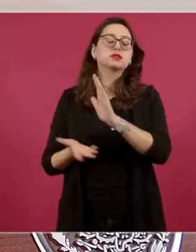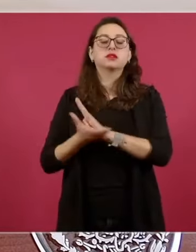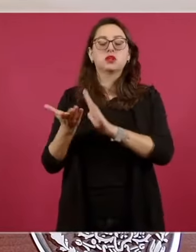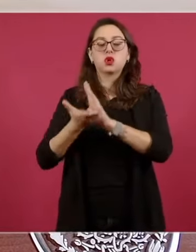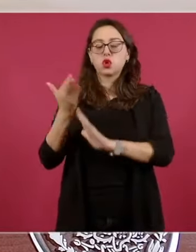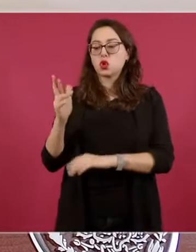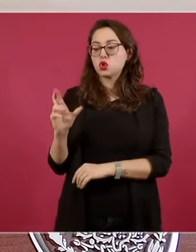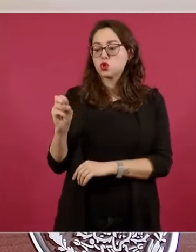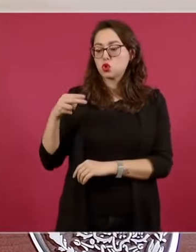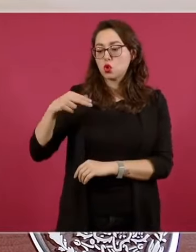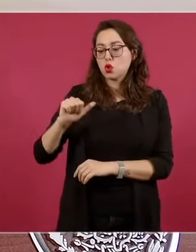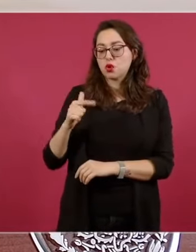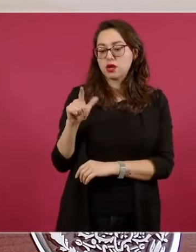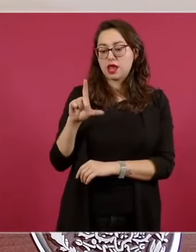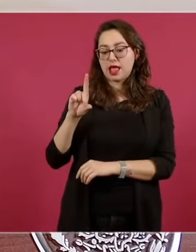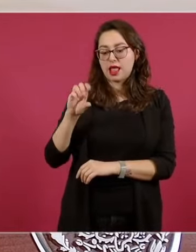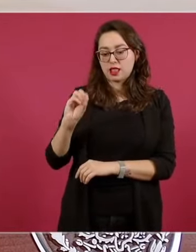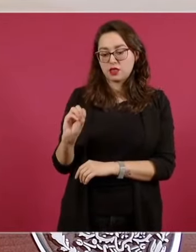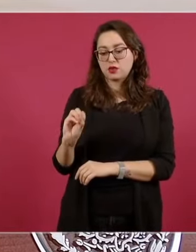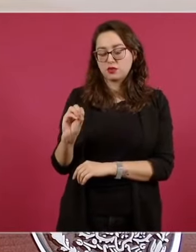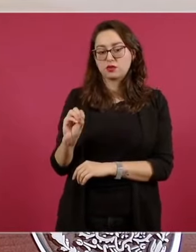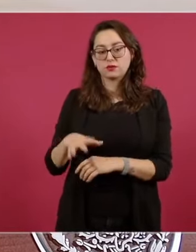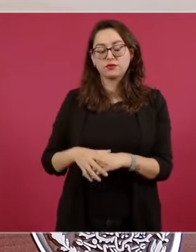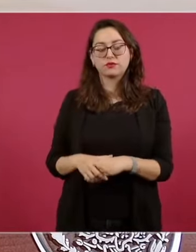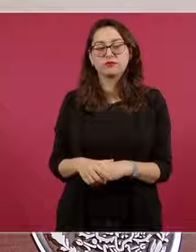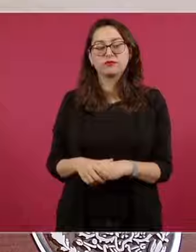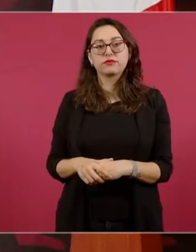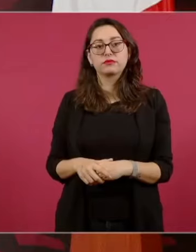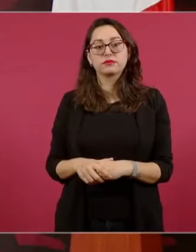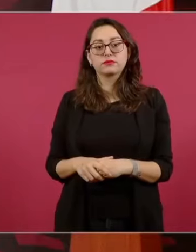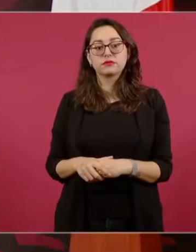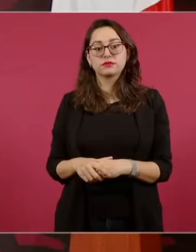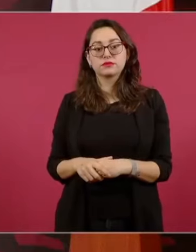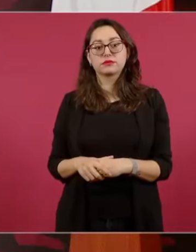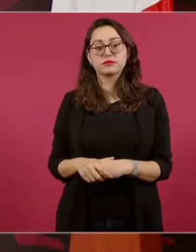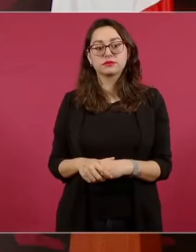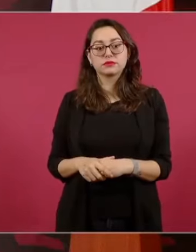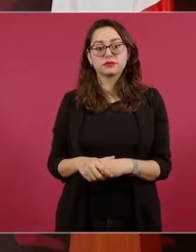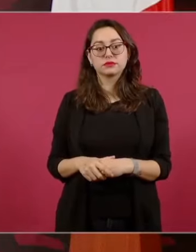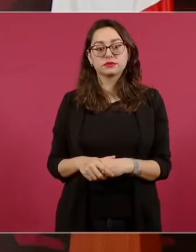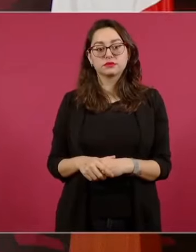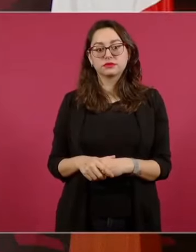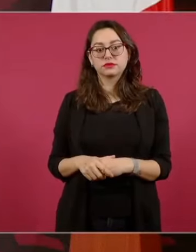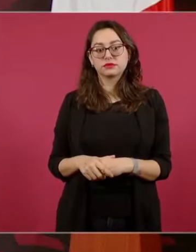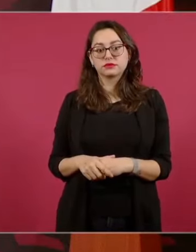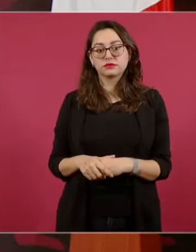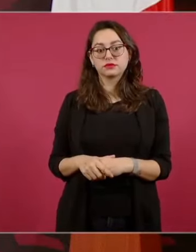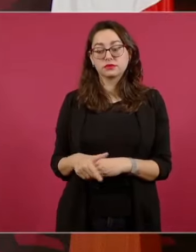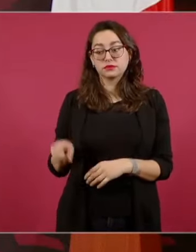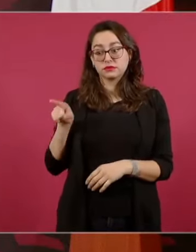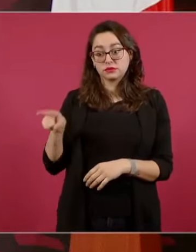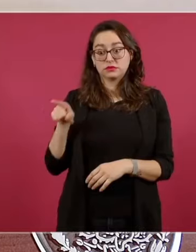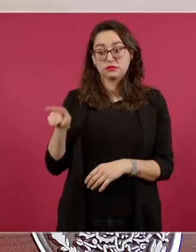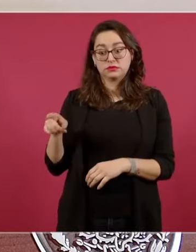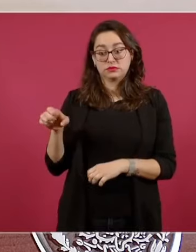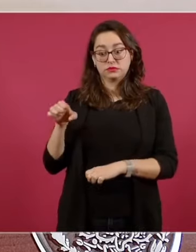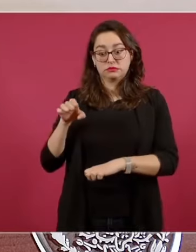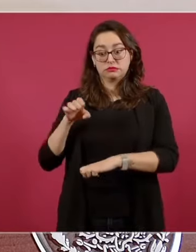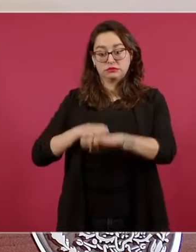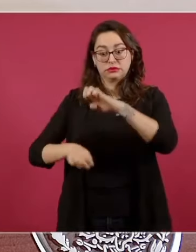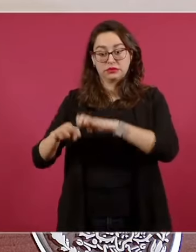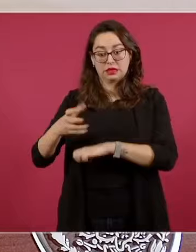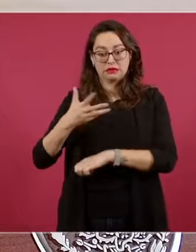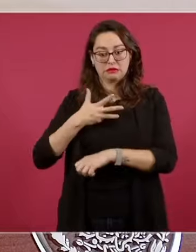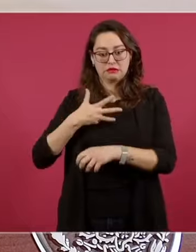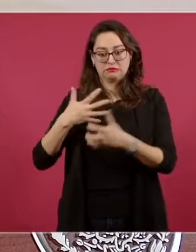grúas, su empresa se llama Cargo. Pero estaba